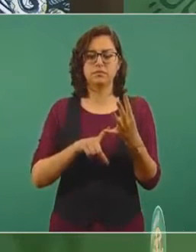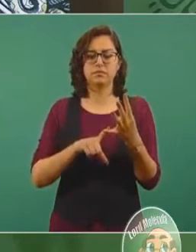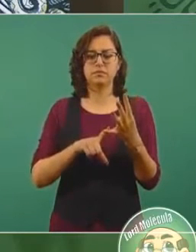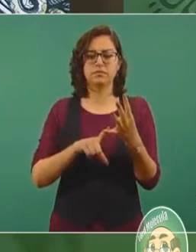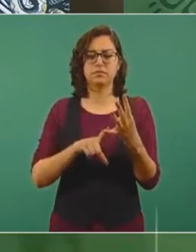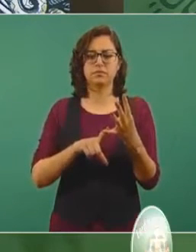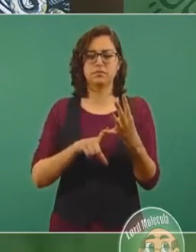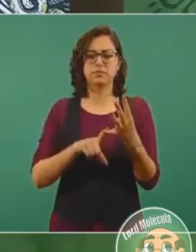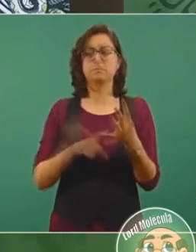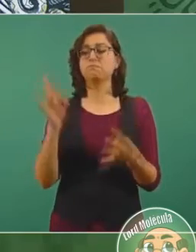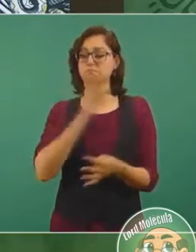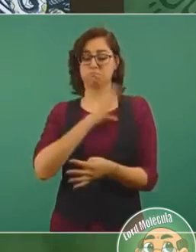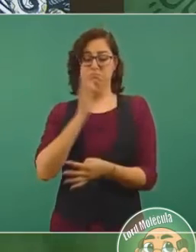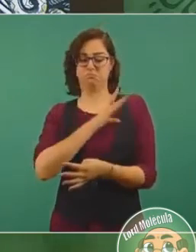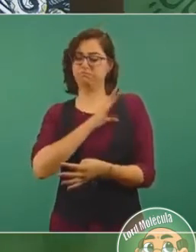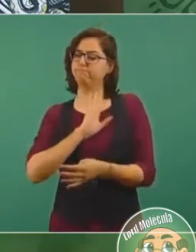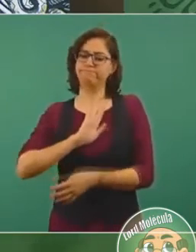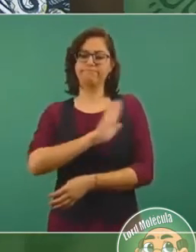Libertad de vivir sin miedo.